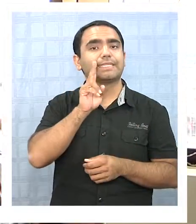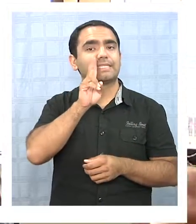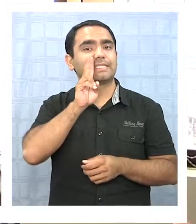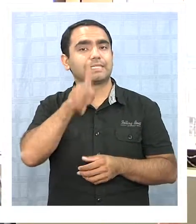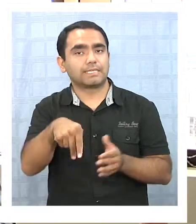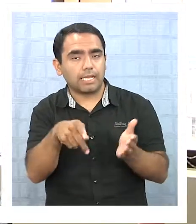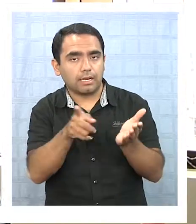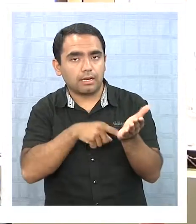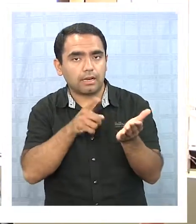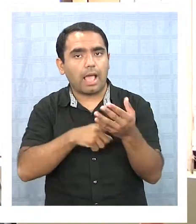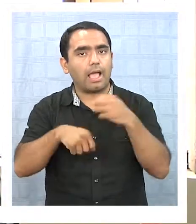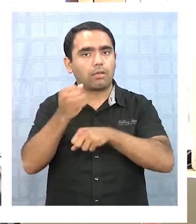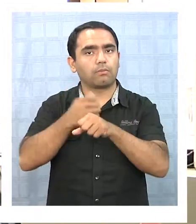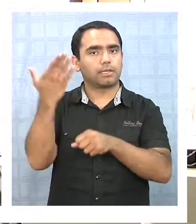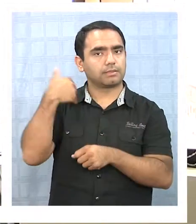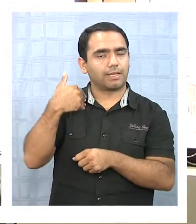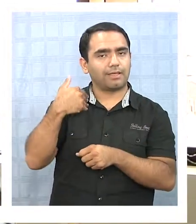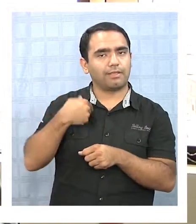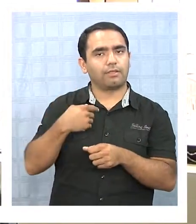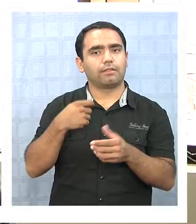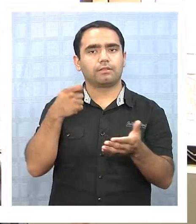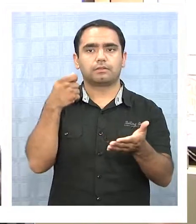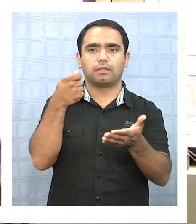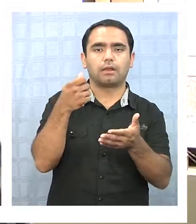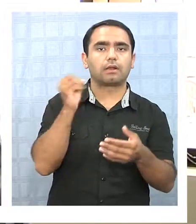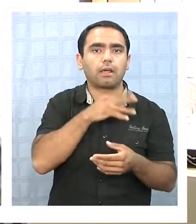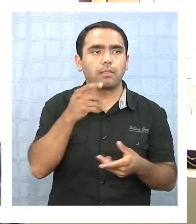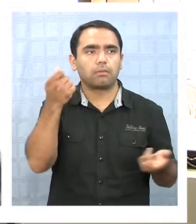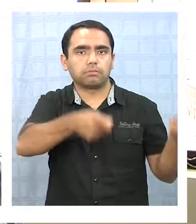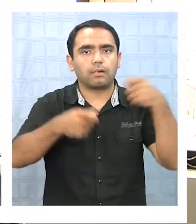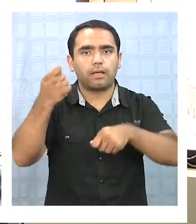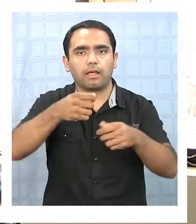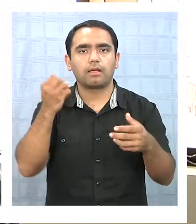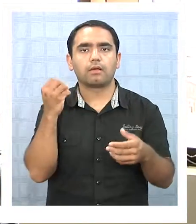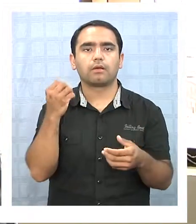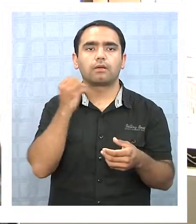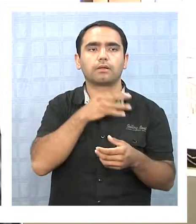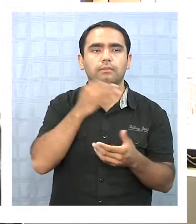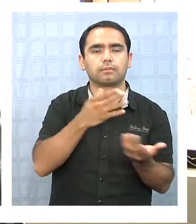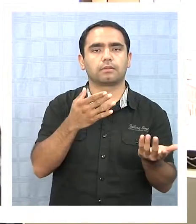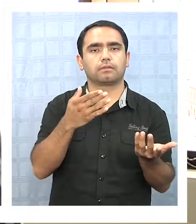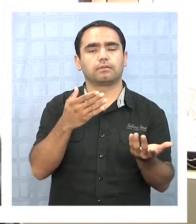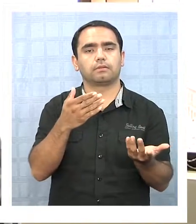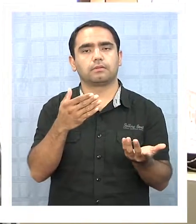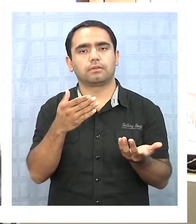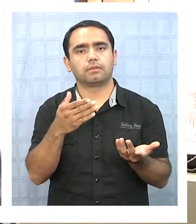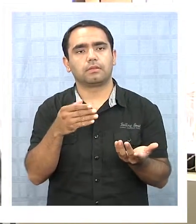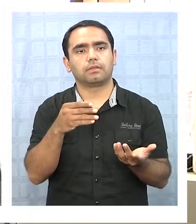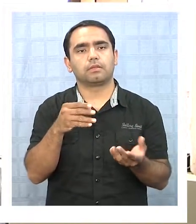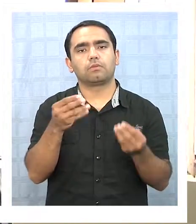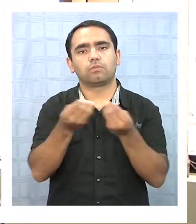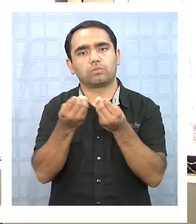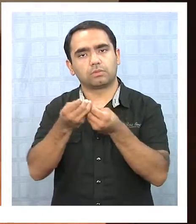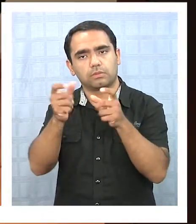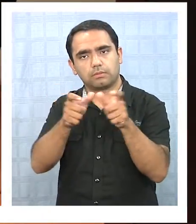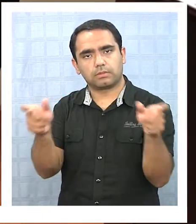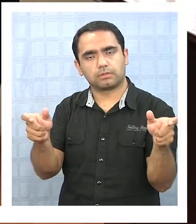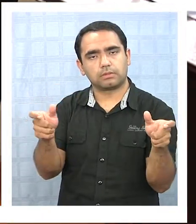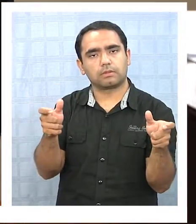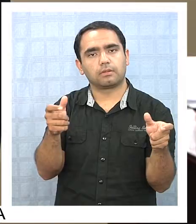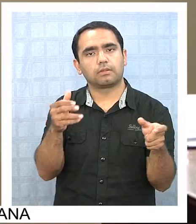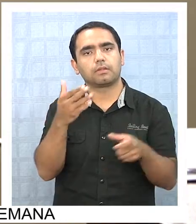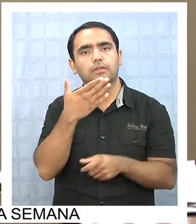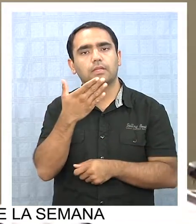generó, sin lugar a duda, un incentivo a la compra. Y mucha gente también, que por último, incluso lo habían